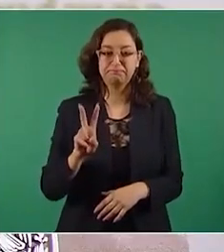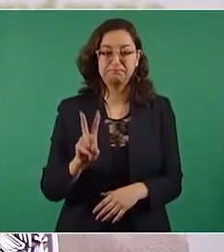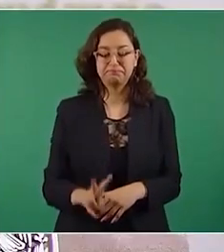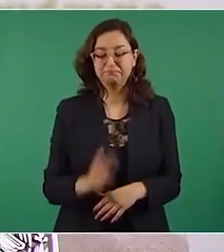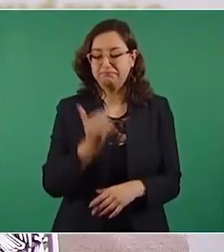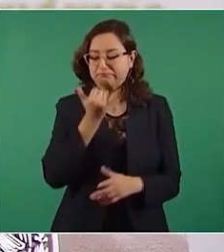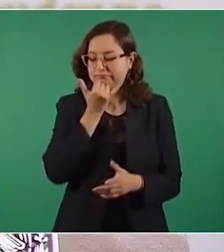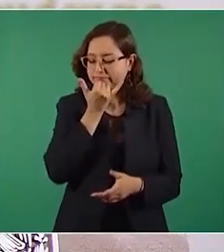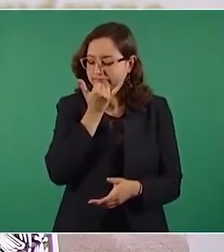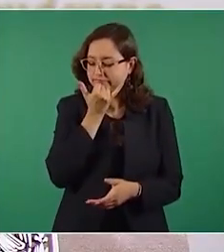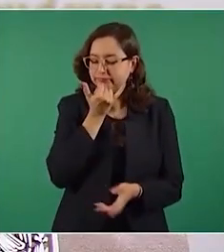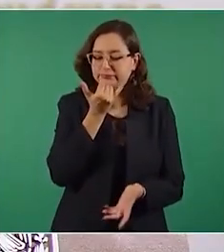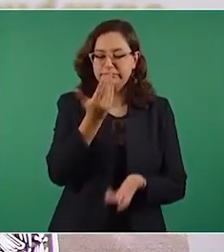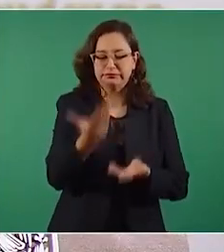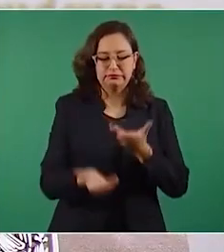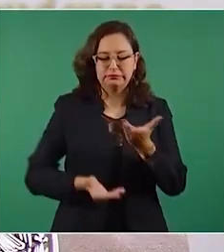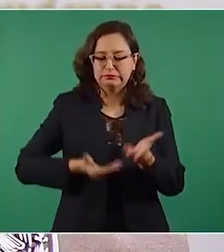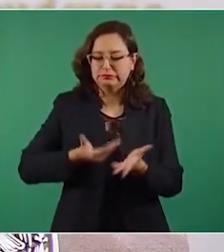ofrezco disculpas